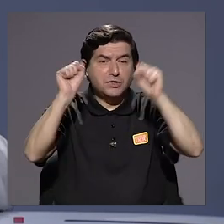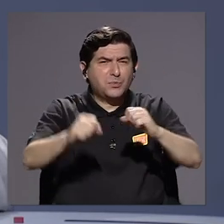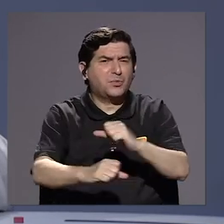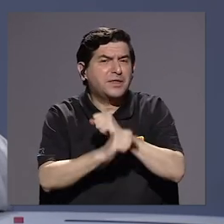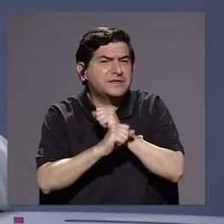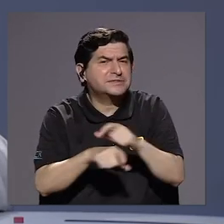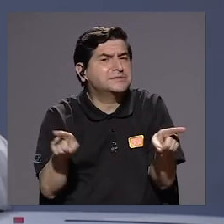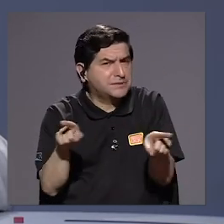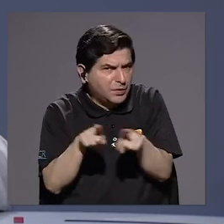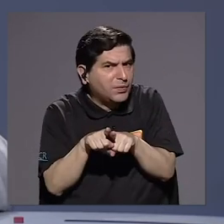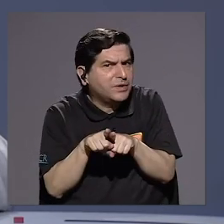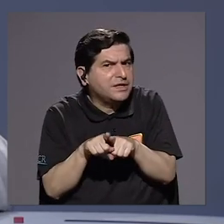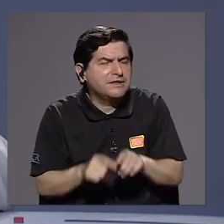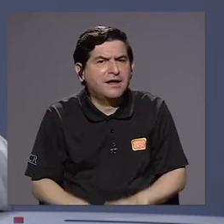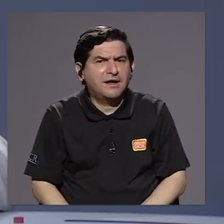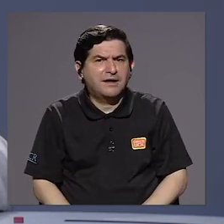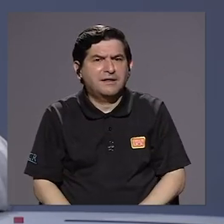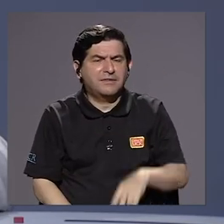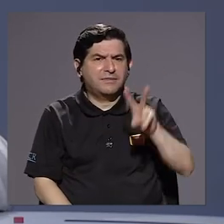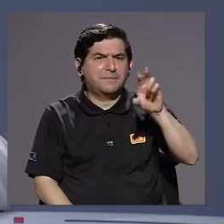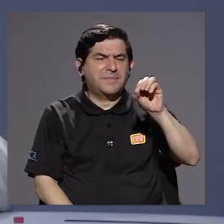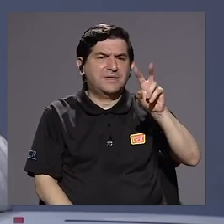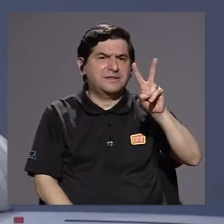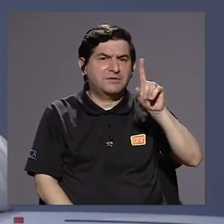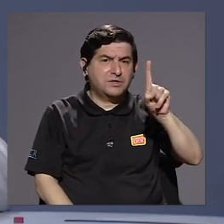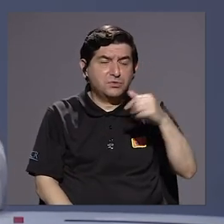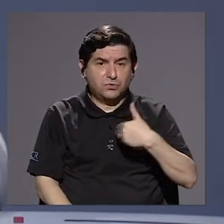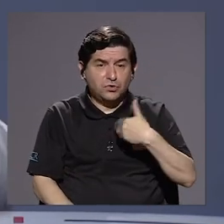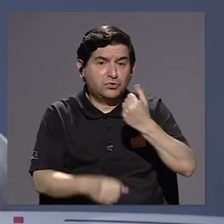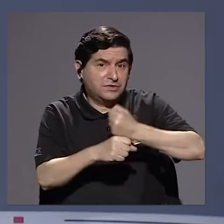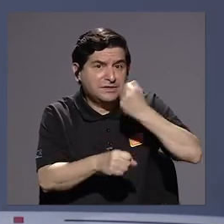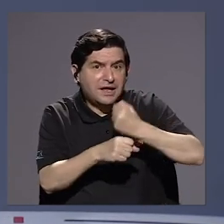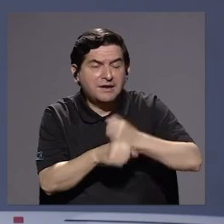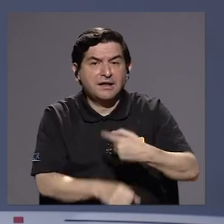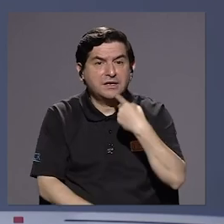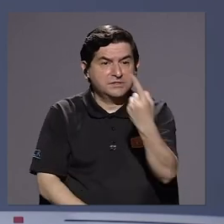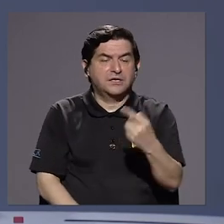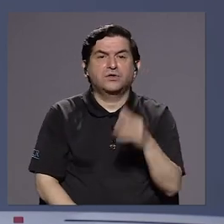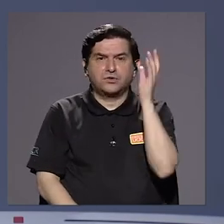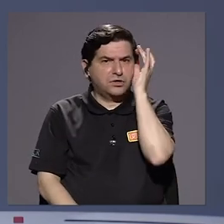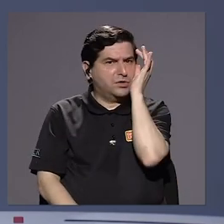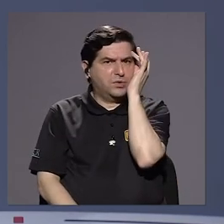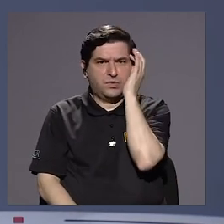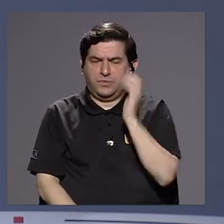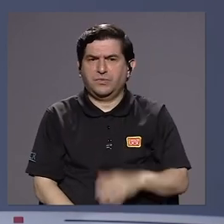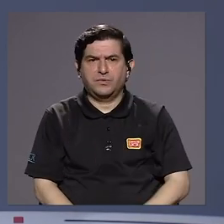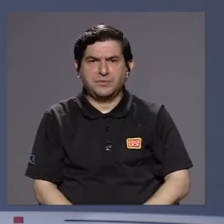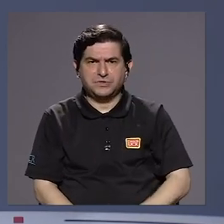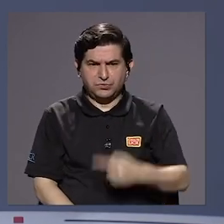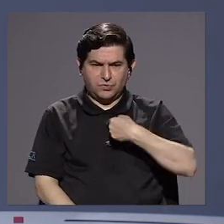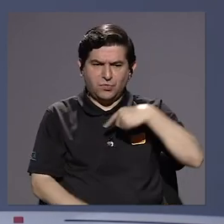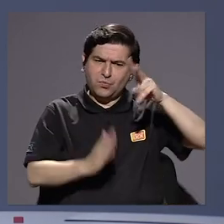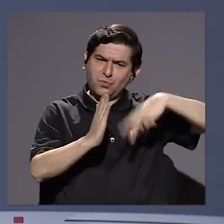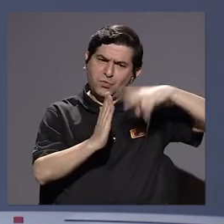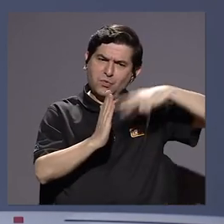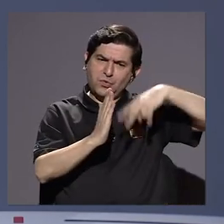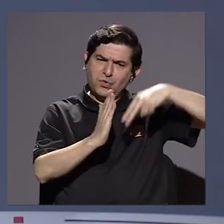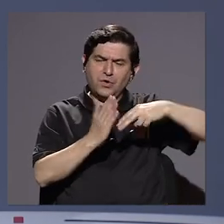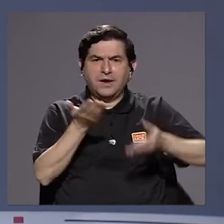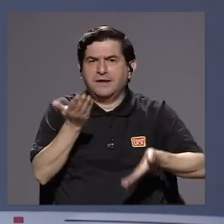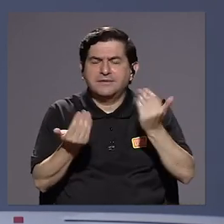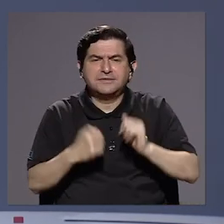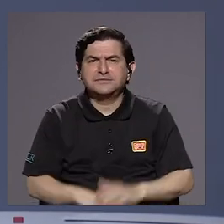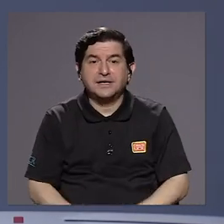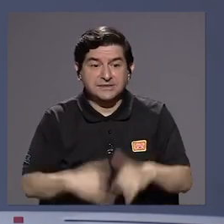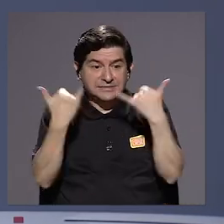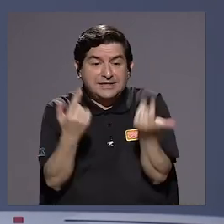seguridad en el 2021 de que puede tener trabajo. Es que se lo digo porque es una preocupación que uno lo puede leer mucho en la calle y en